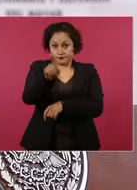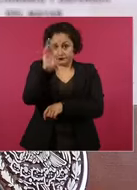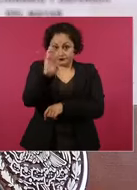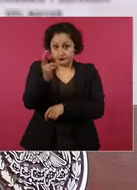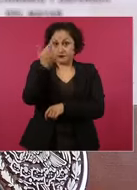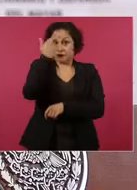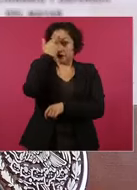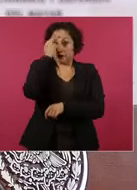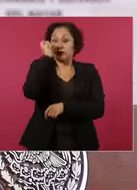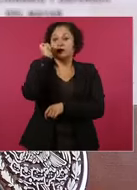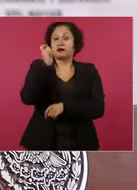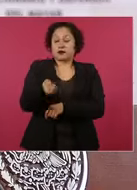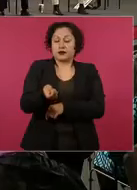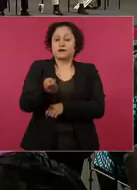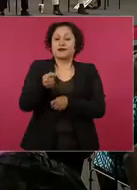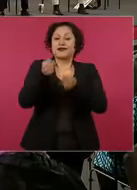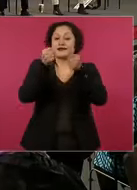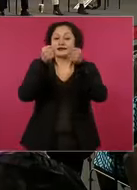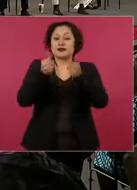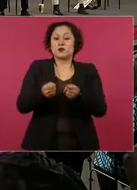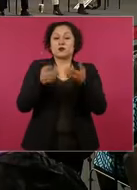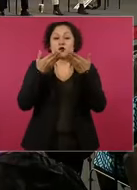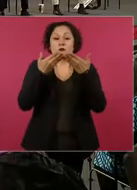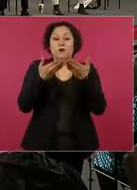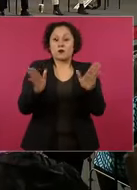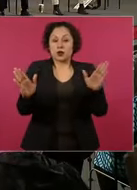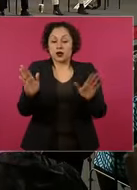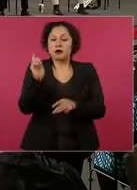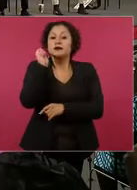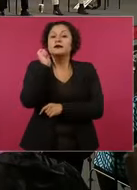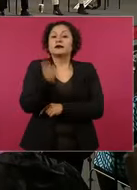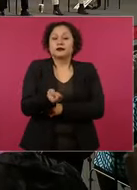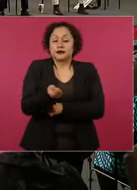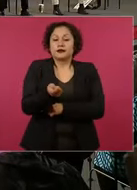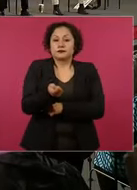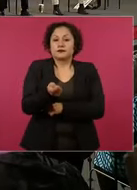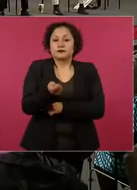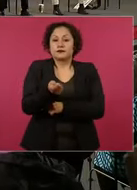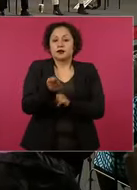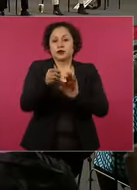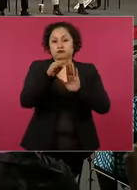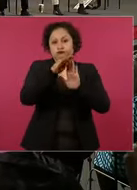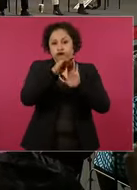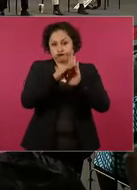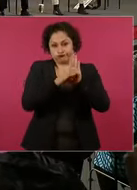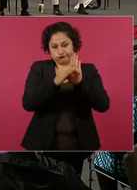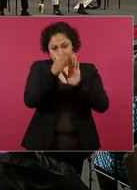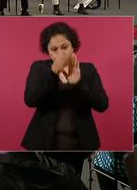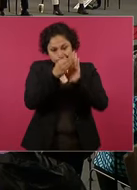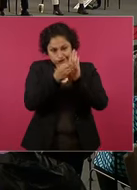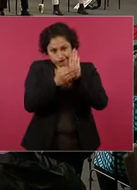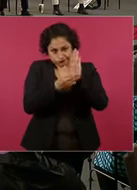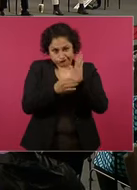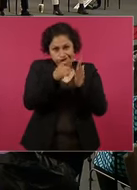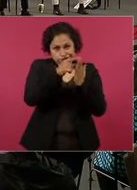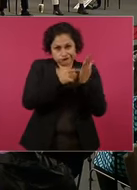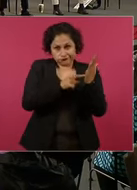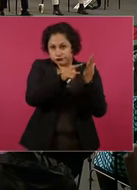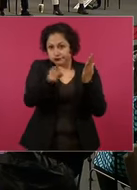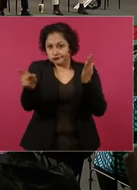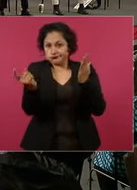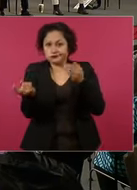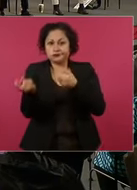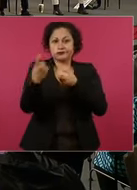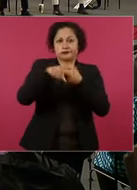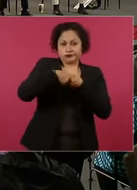en esta suerte de afiliación, además de una serie de requisitos que se llevaban a cabo, para llegar a una afiliación se